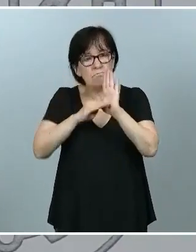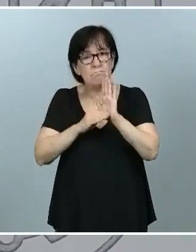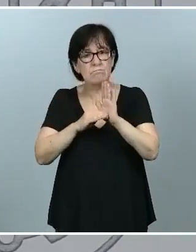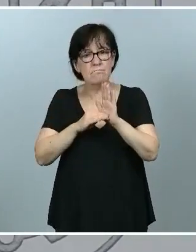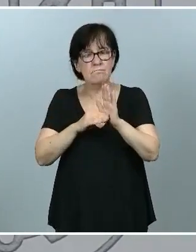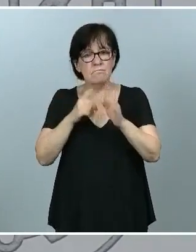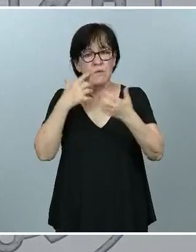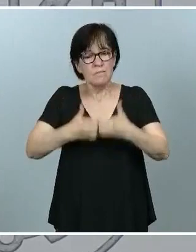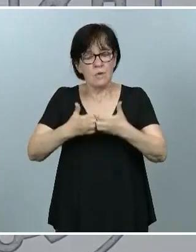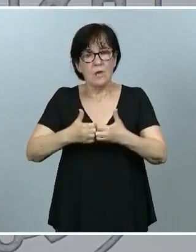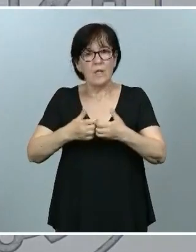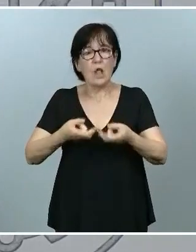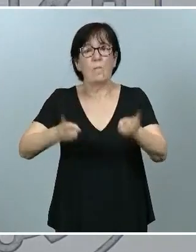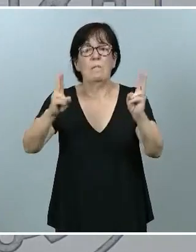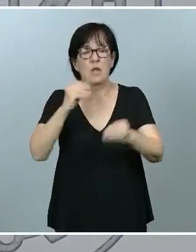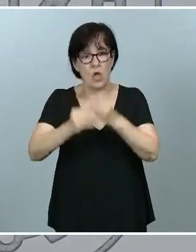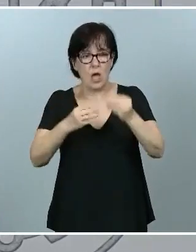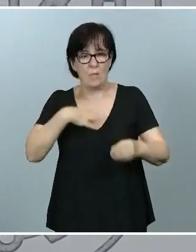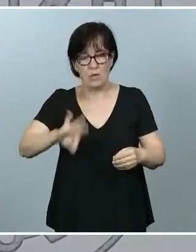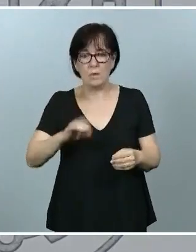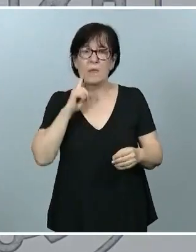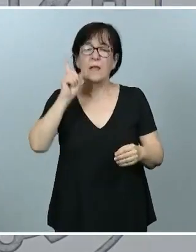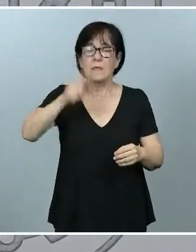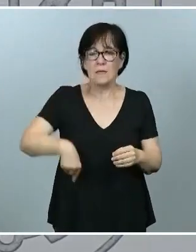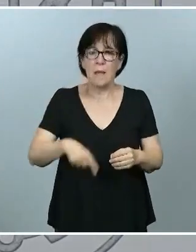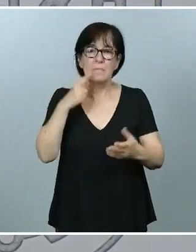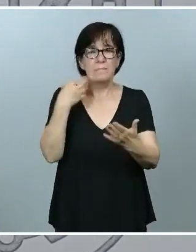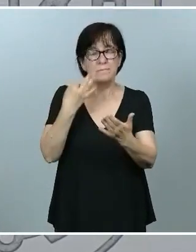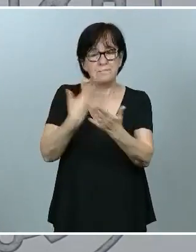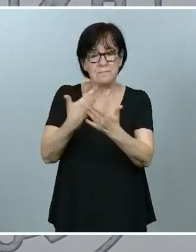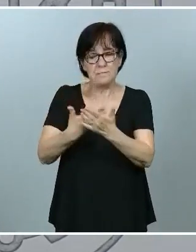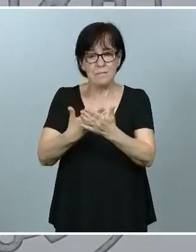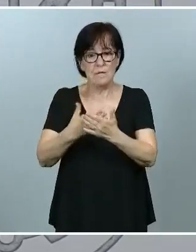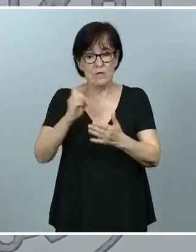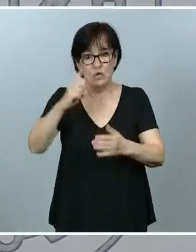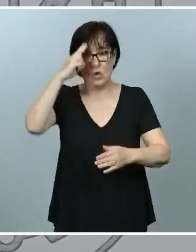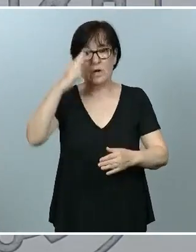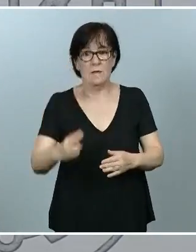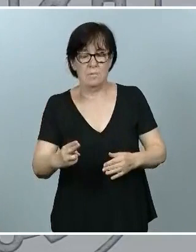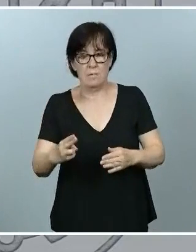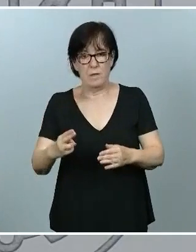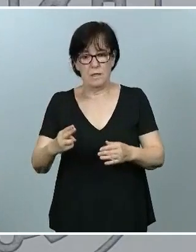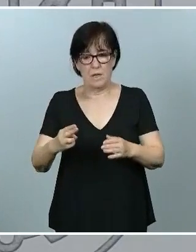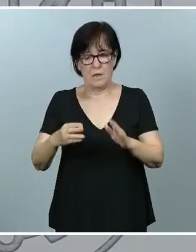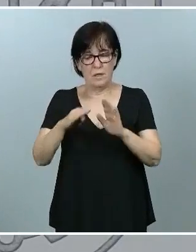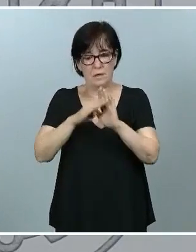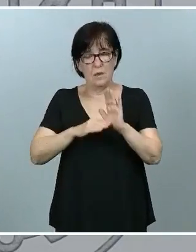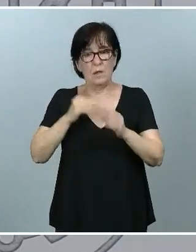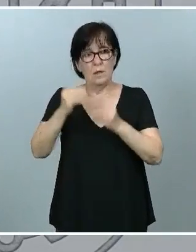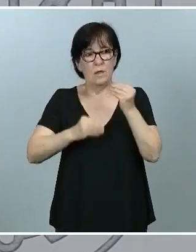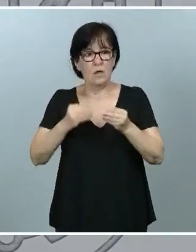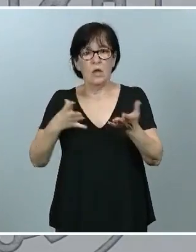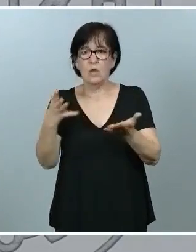posible. De otro lado, tenemos también que garantizar que quienes no respetan este marco se encuentren con toda la